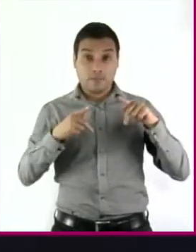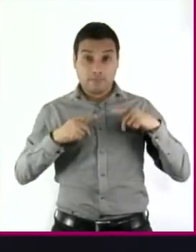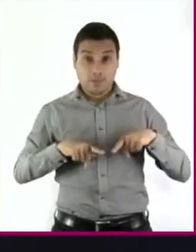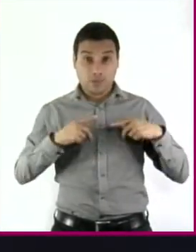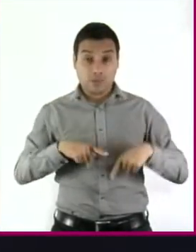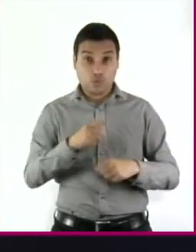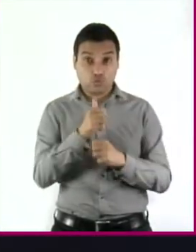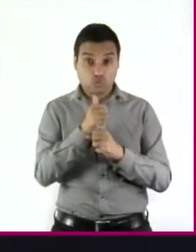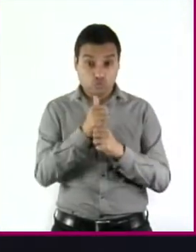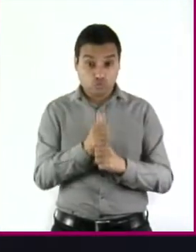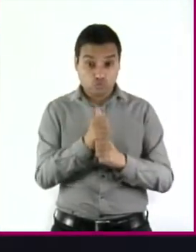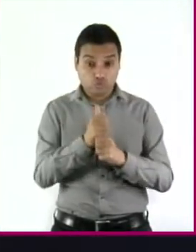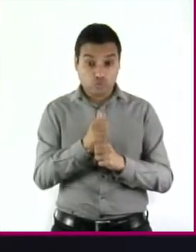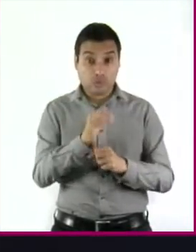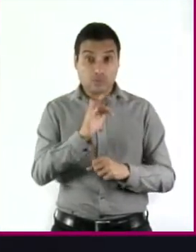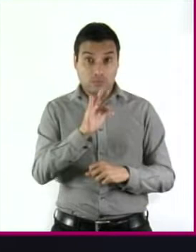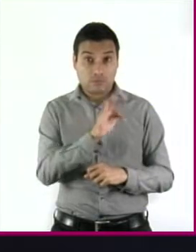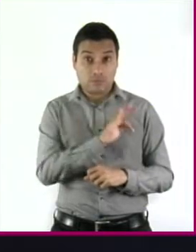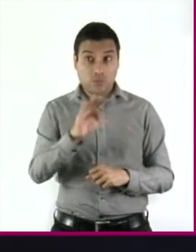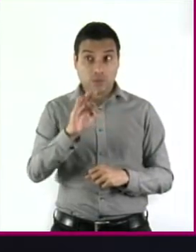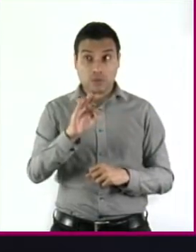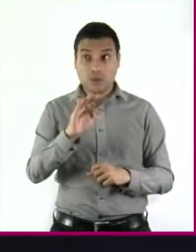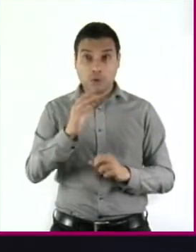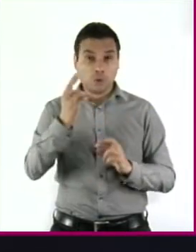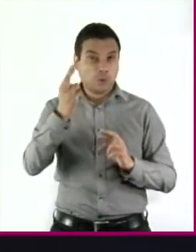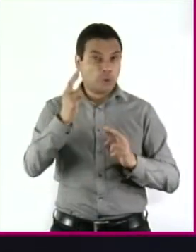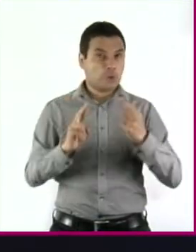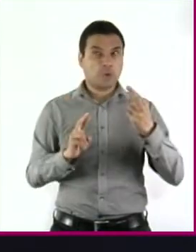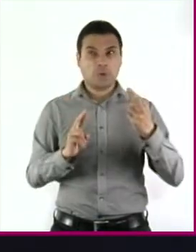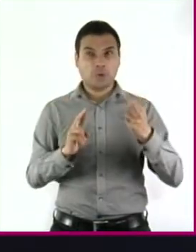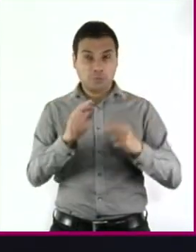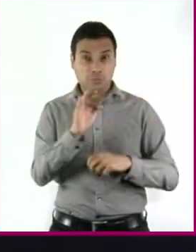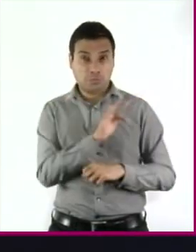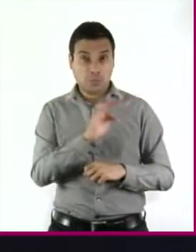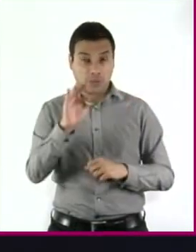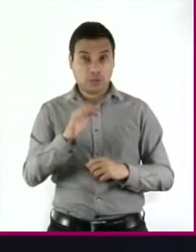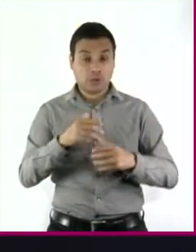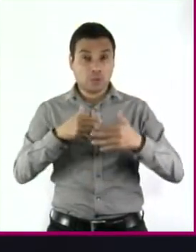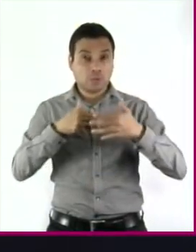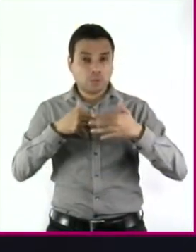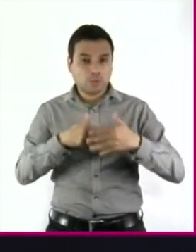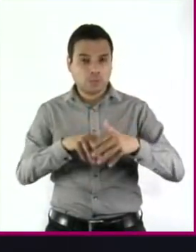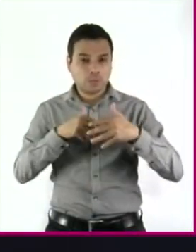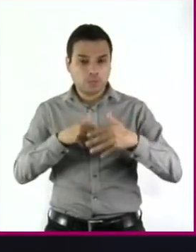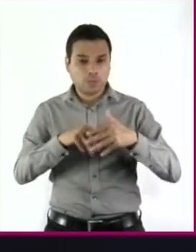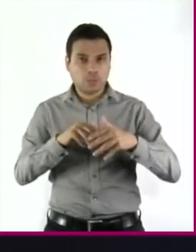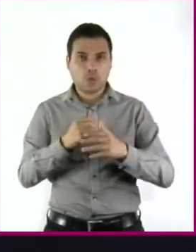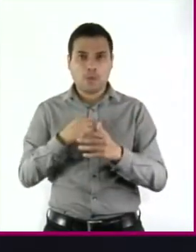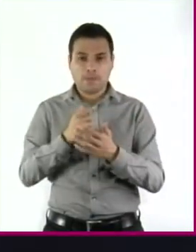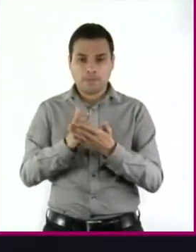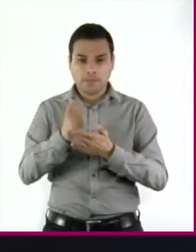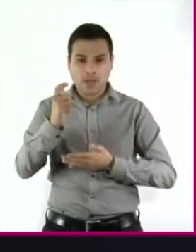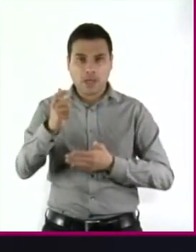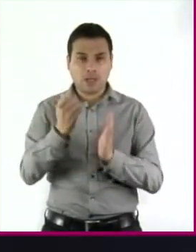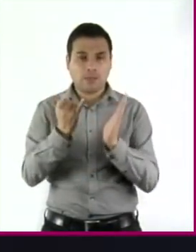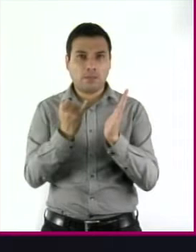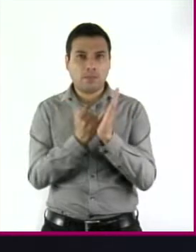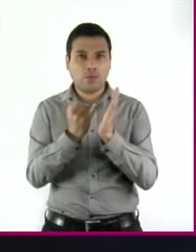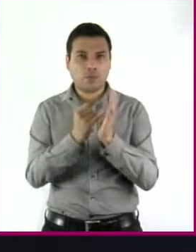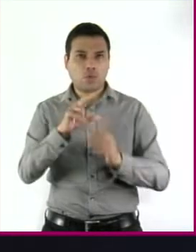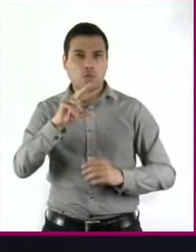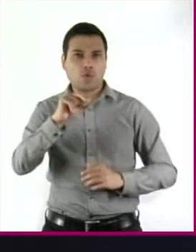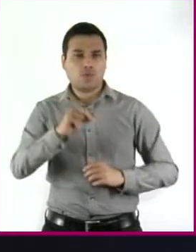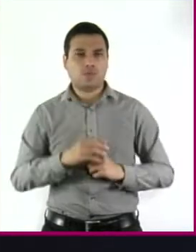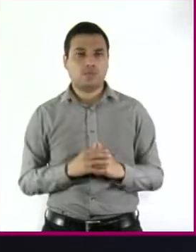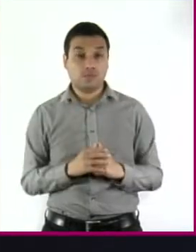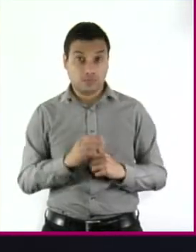el deber de protestar contra esa medida, organizándose, manifestándose y no pagando ese impuesto, pero sin